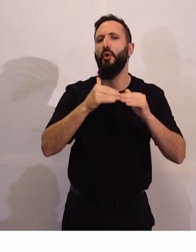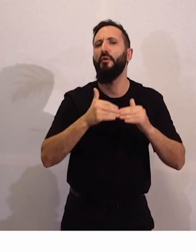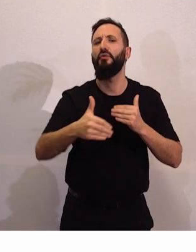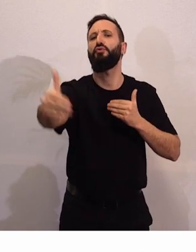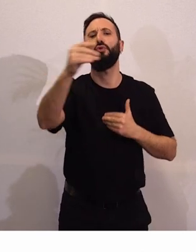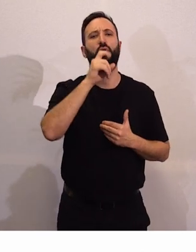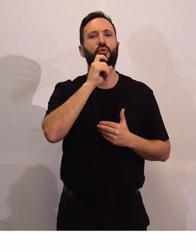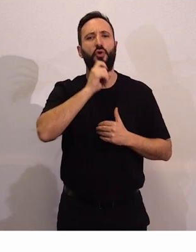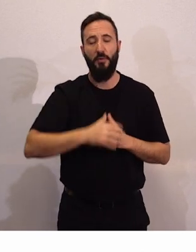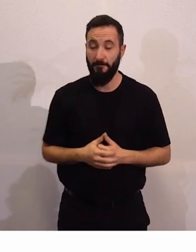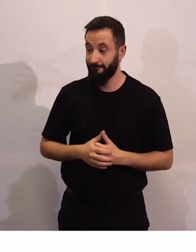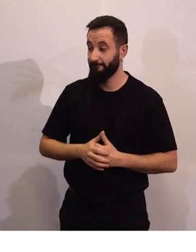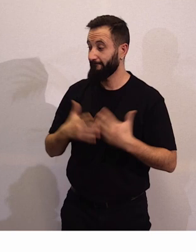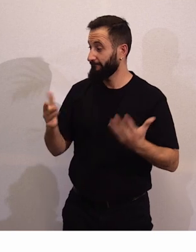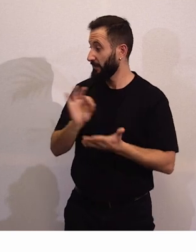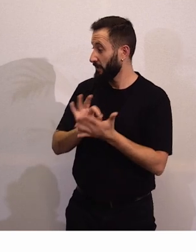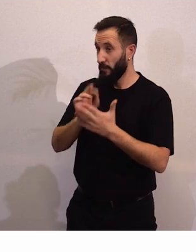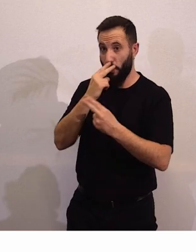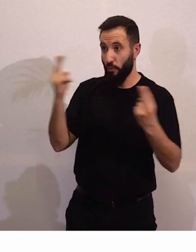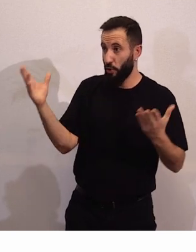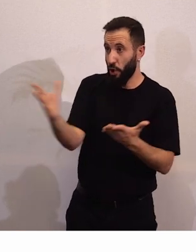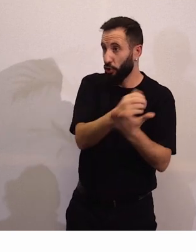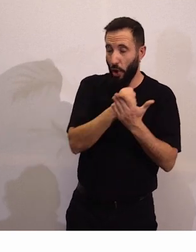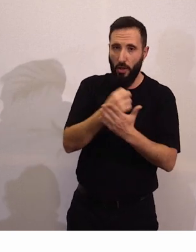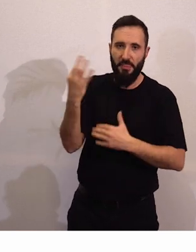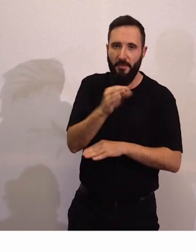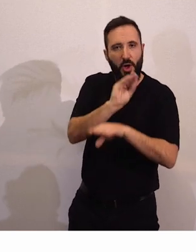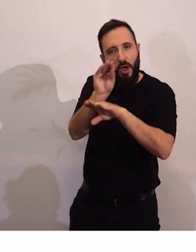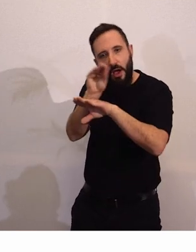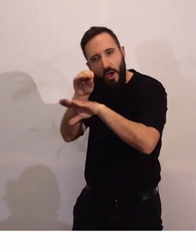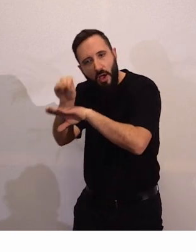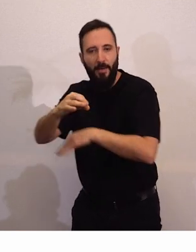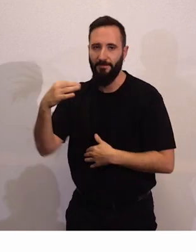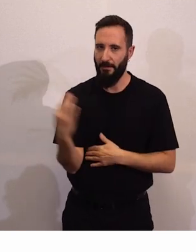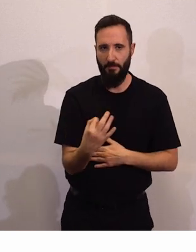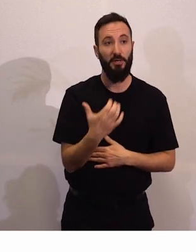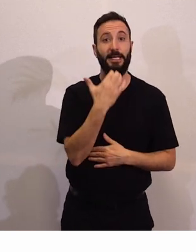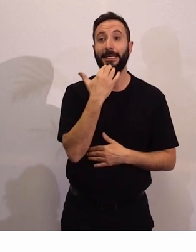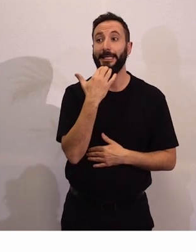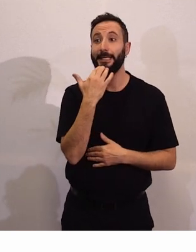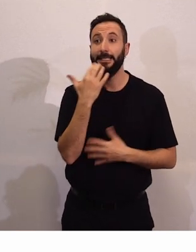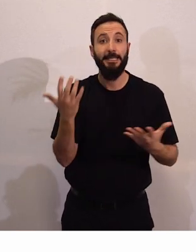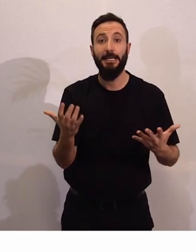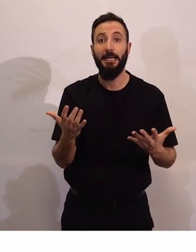Pues como todos los servicios públicos tenemos que cuidarlos y si hay algún tipo de tentación